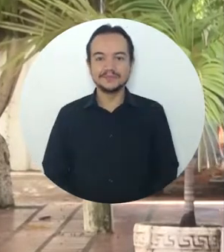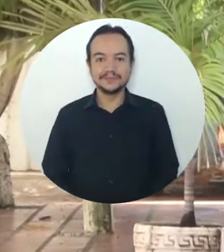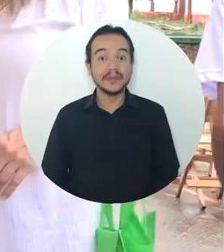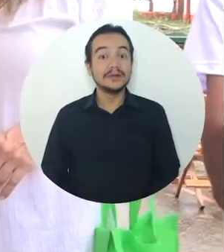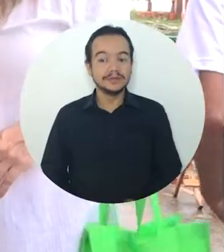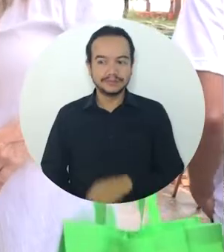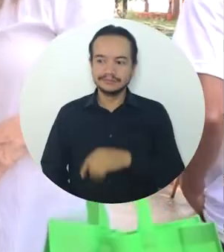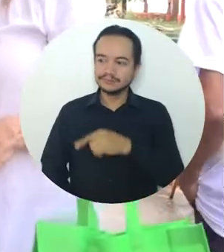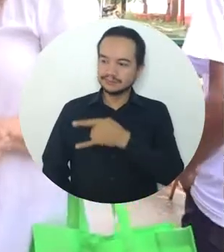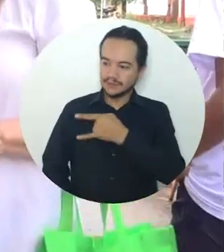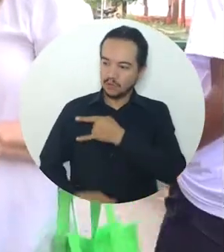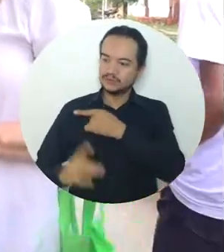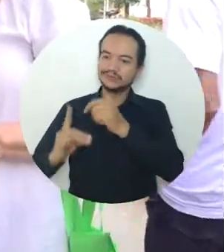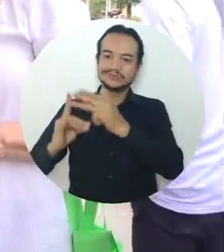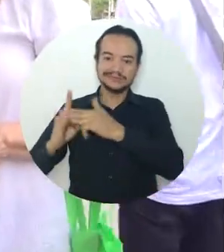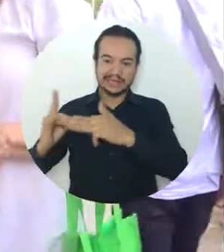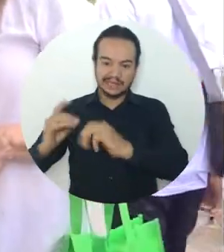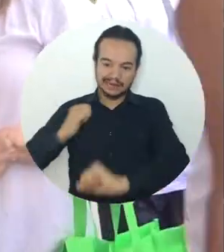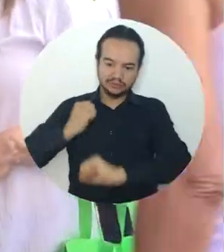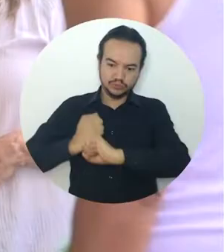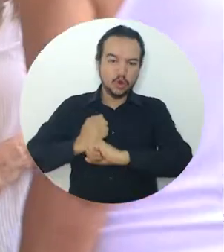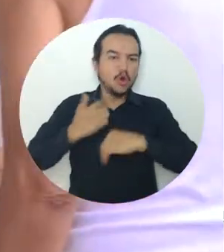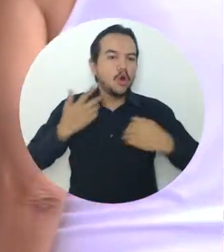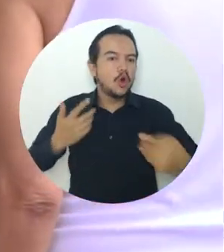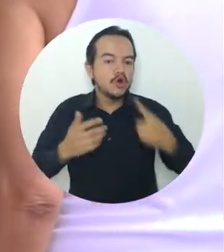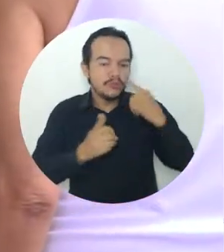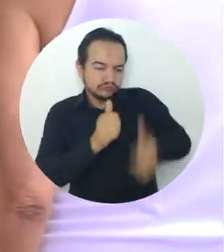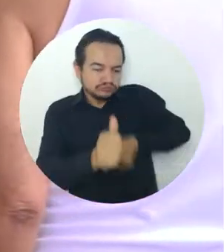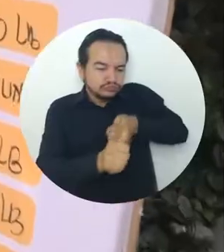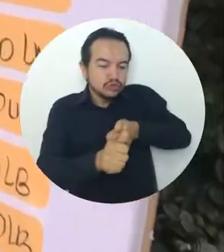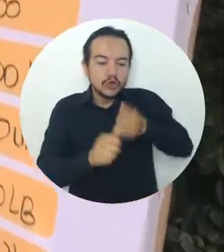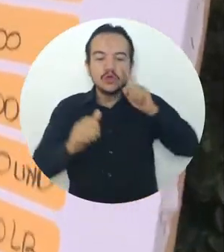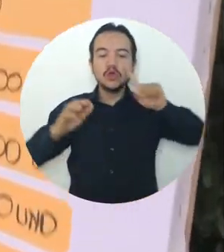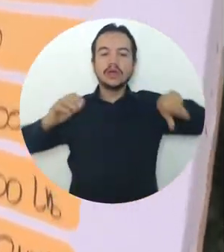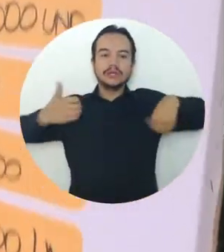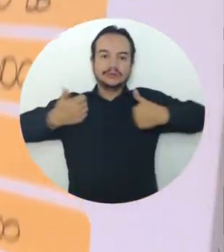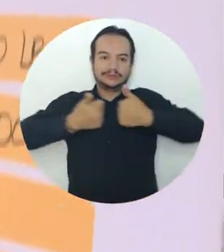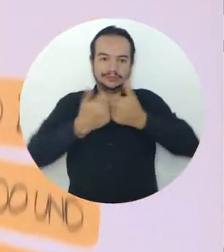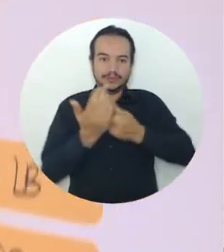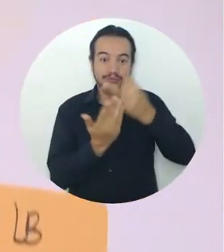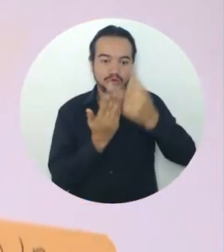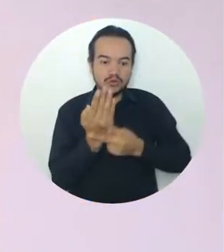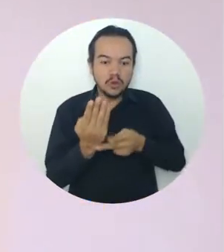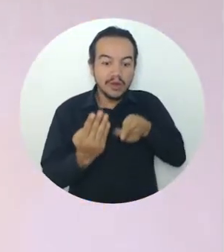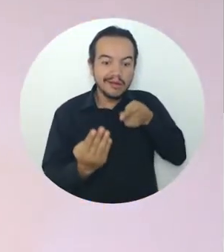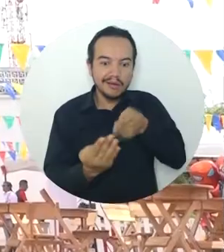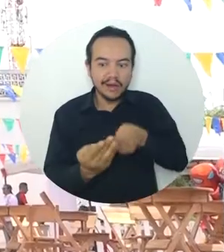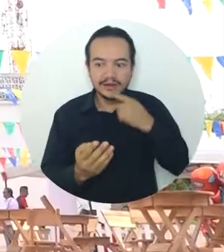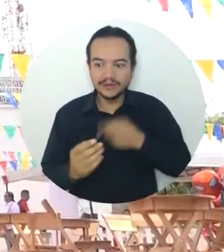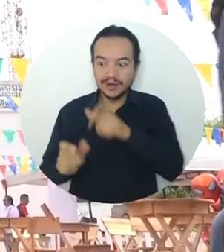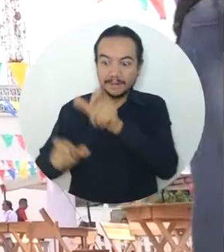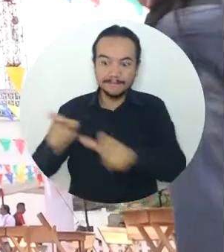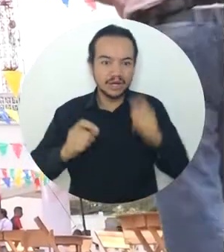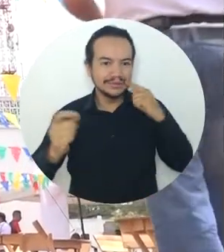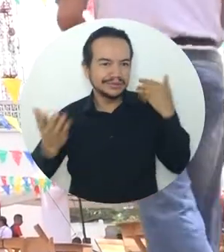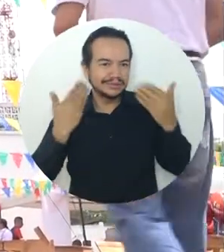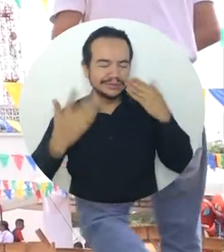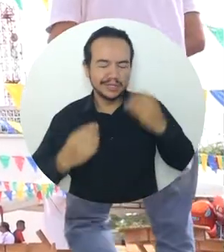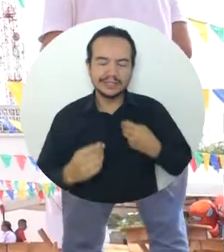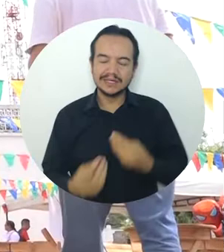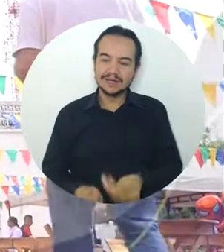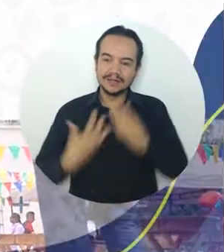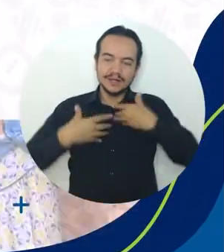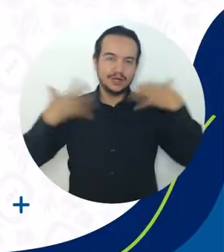campo. La presencia y el acompañamiento técnico de Unimagdalena con ECOMER ha significado para los campesinos una luz de